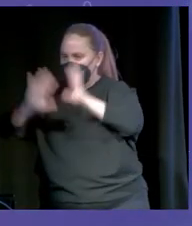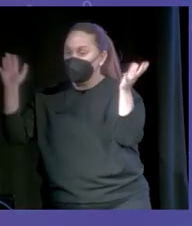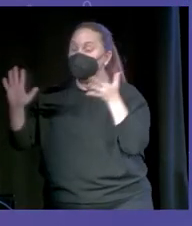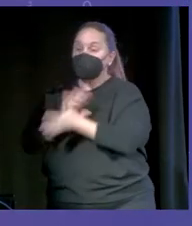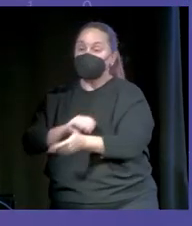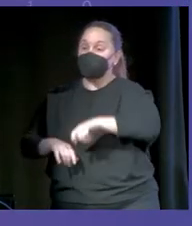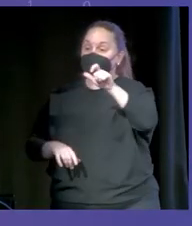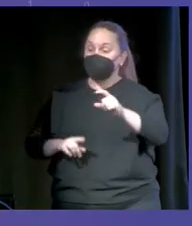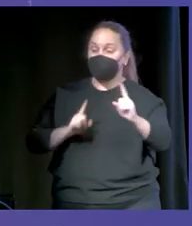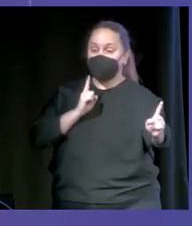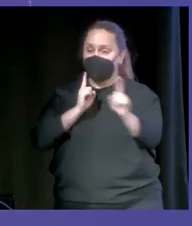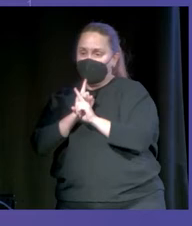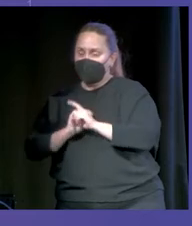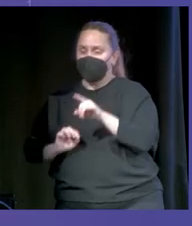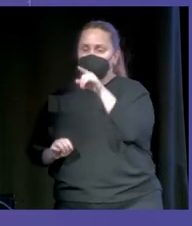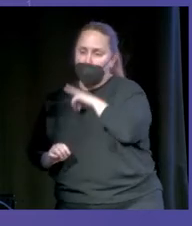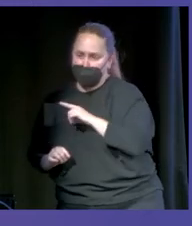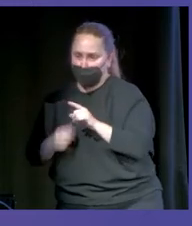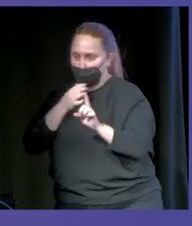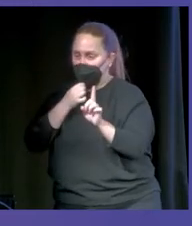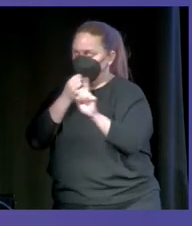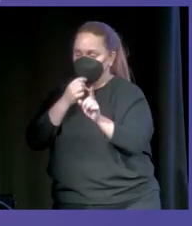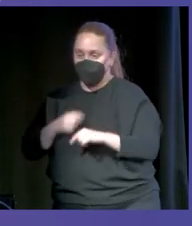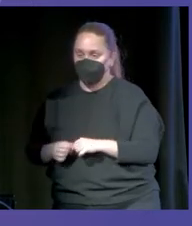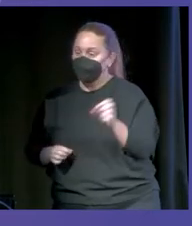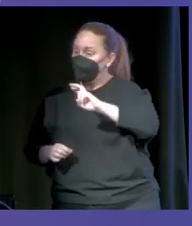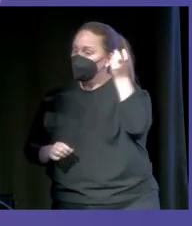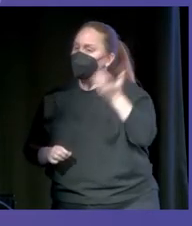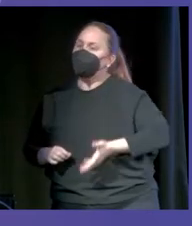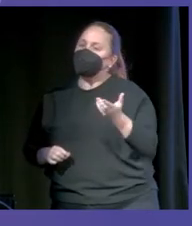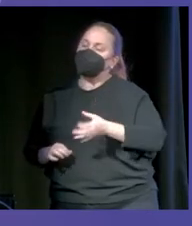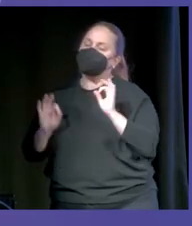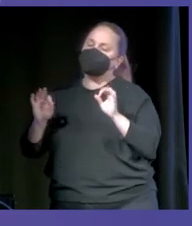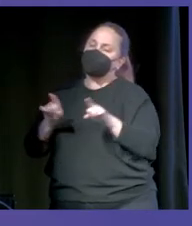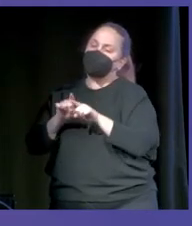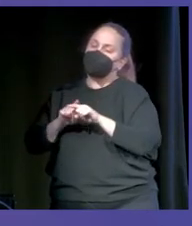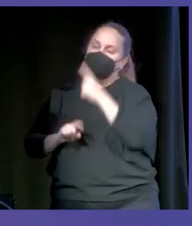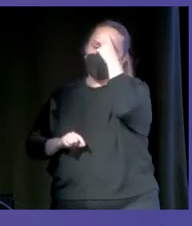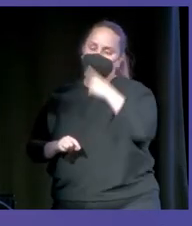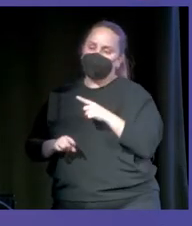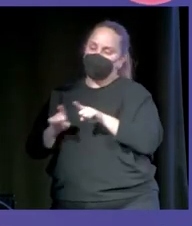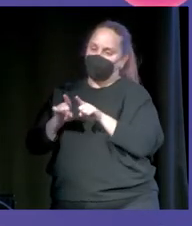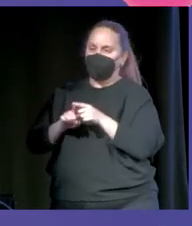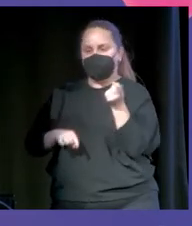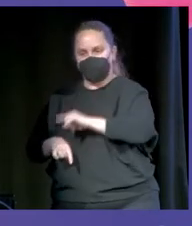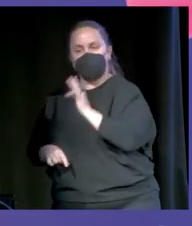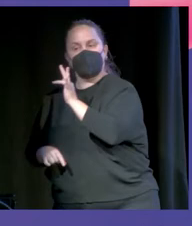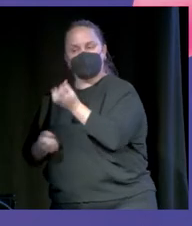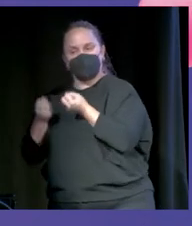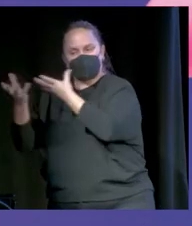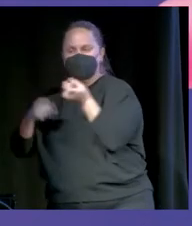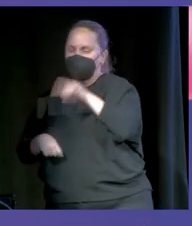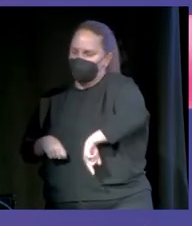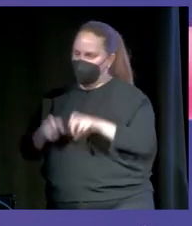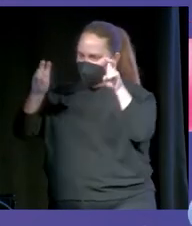malos. Y por último, un consejo muy importante, creo que en la cuenta haya un poquito de positivismo y lo que yo llamo salseo. La gente en redes